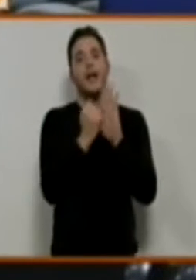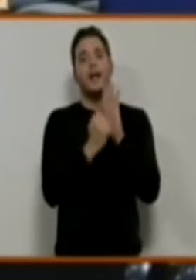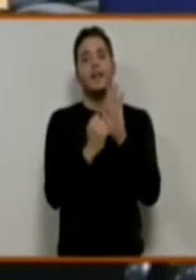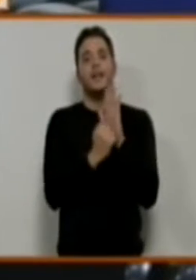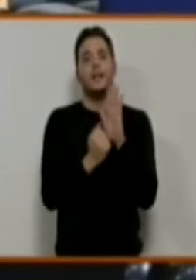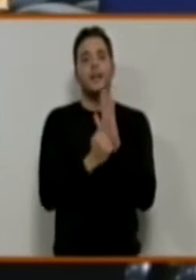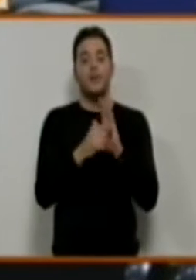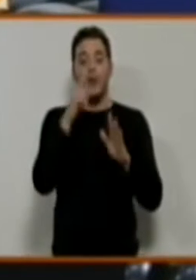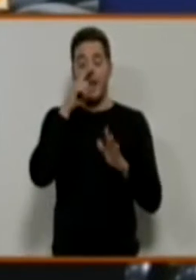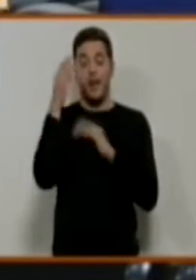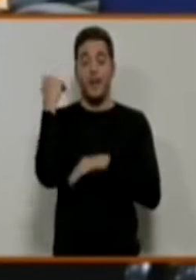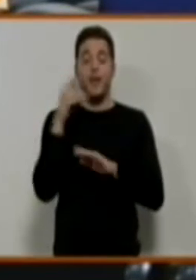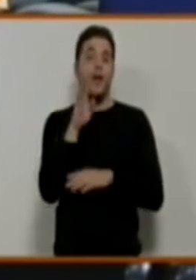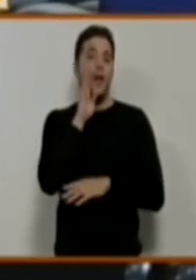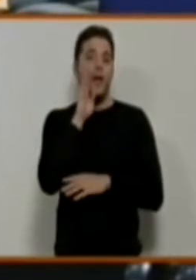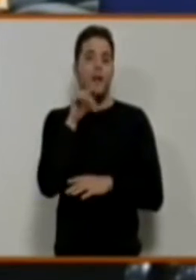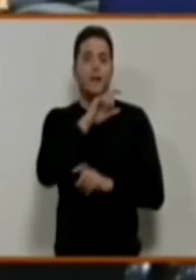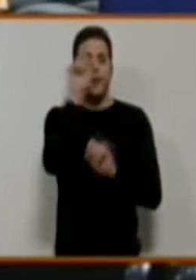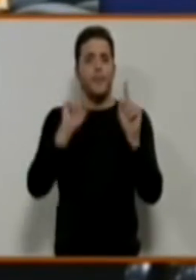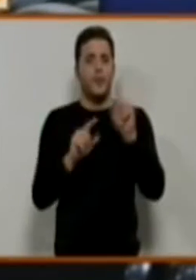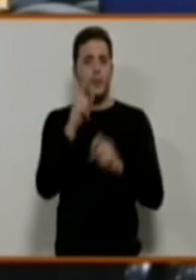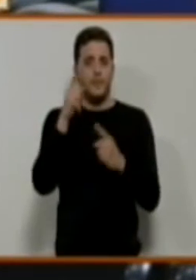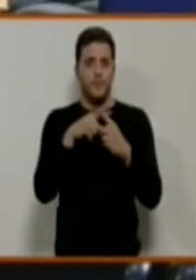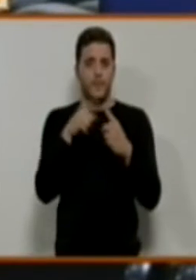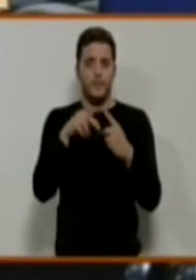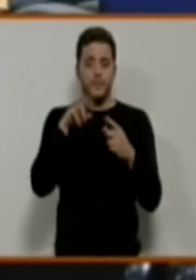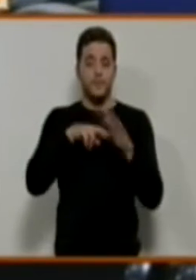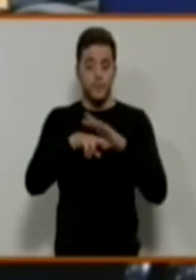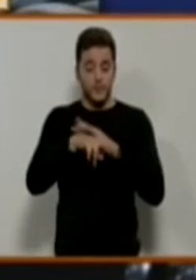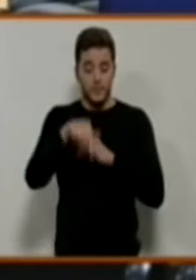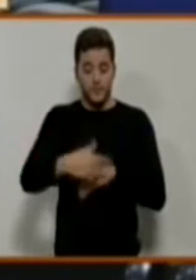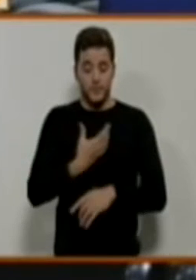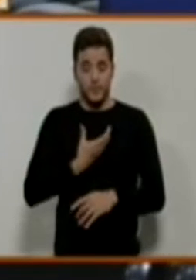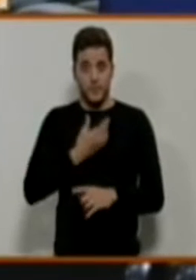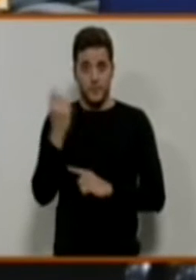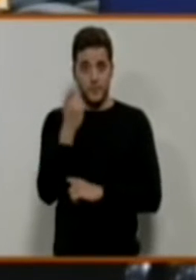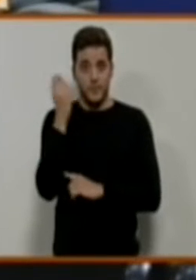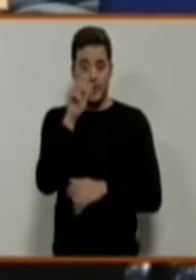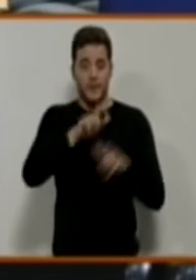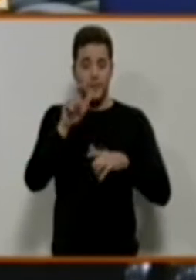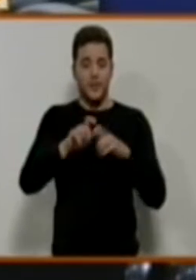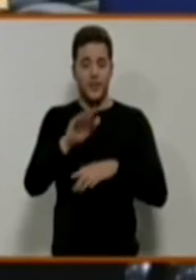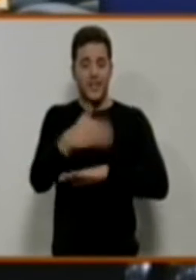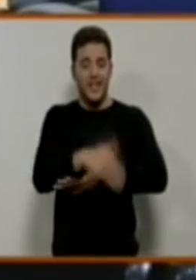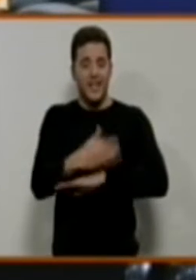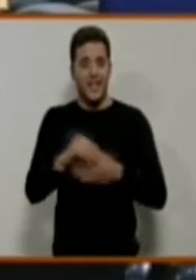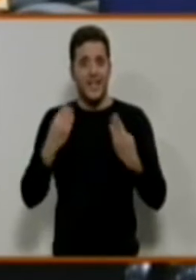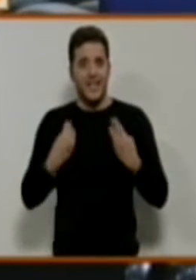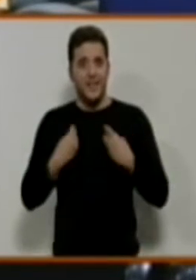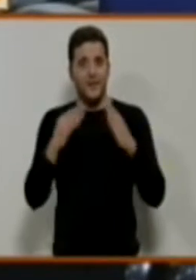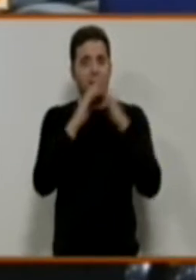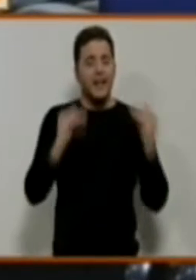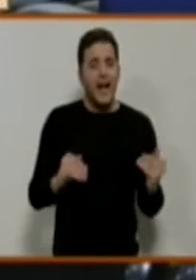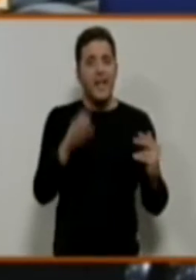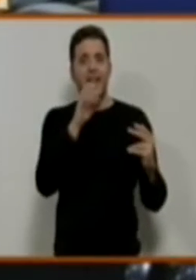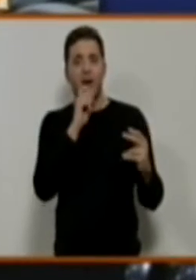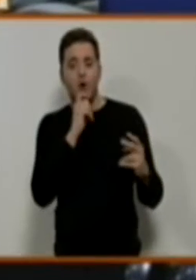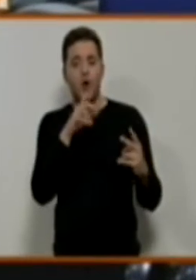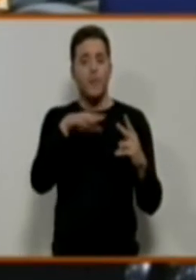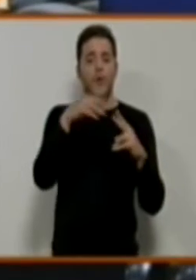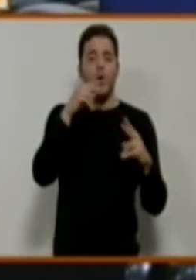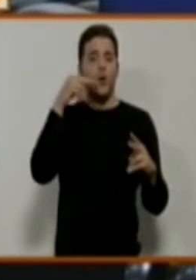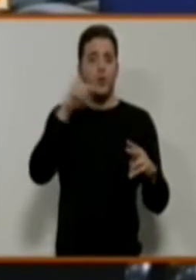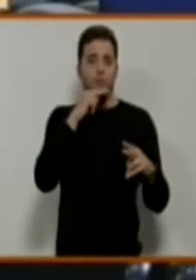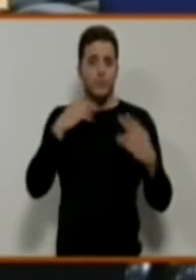anteriormente, primera pregunta, «¿Qué recursos ofrece el Ayuntamiento de Ciudad Real a las personas que viven en la calle, alojamiento, ducha, comedor social, etcétera